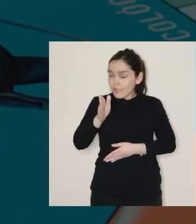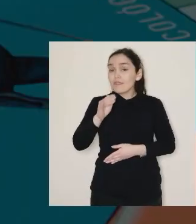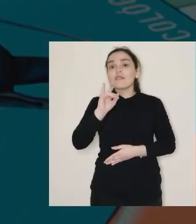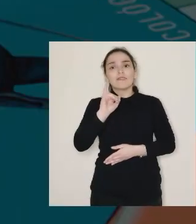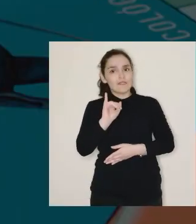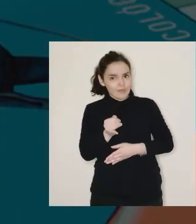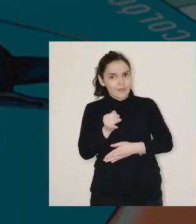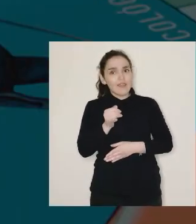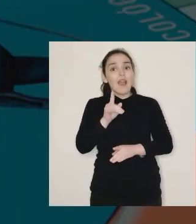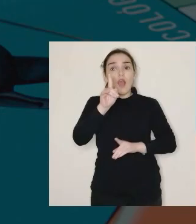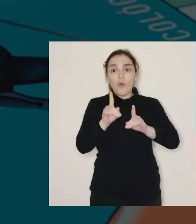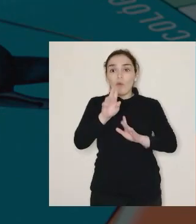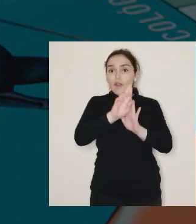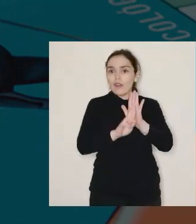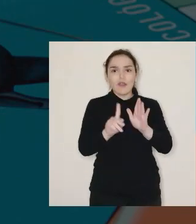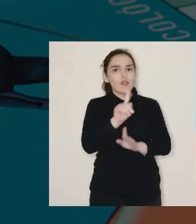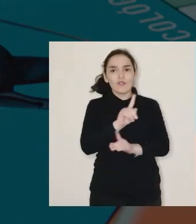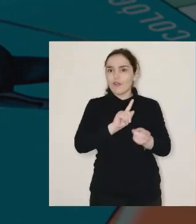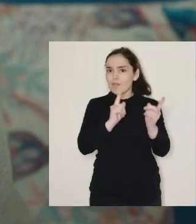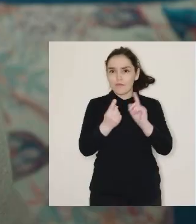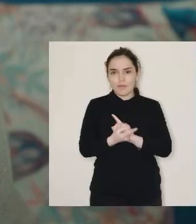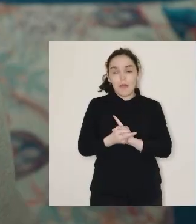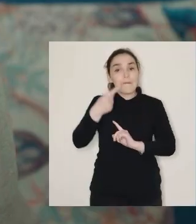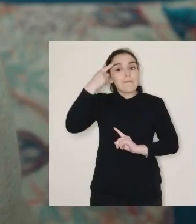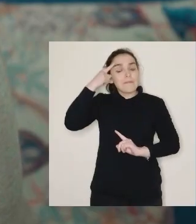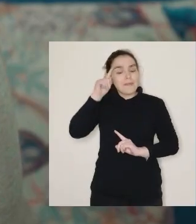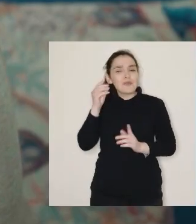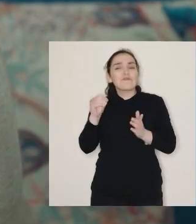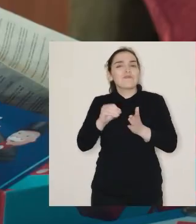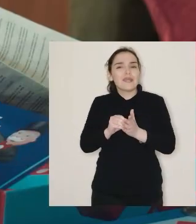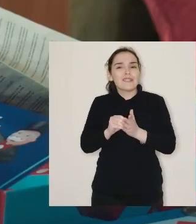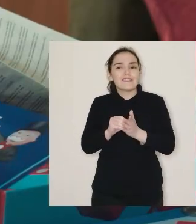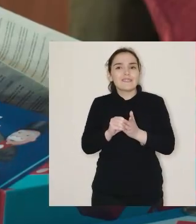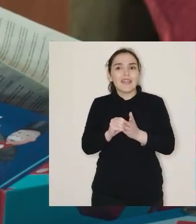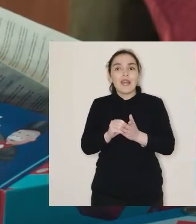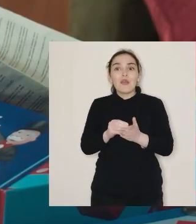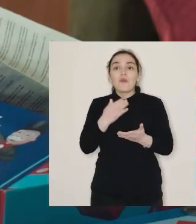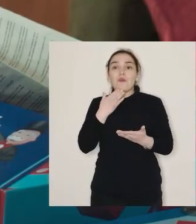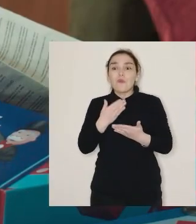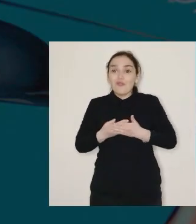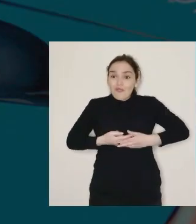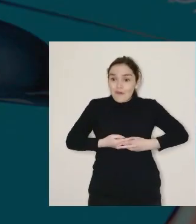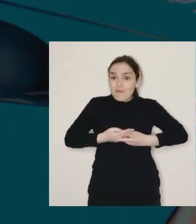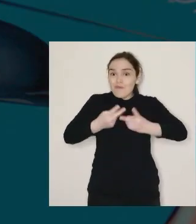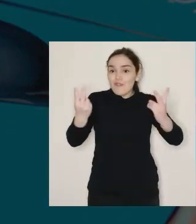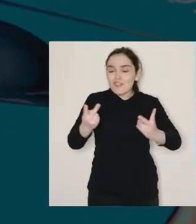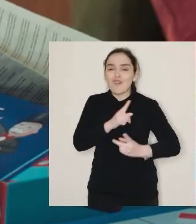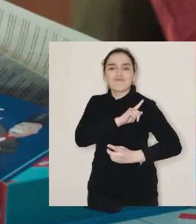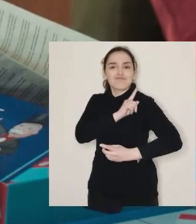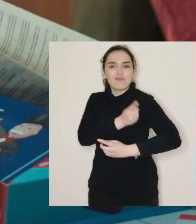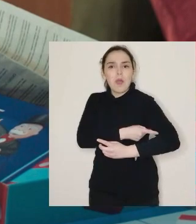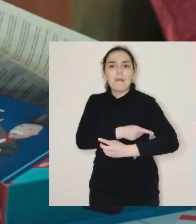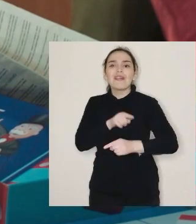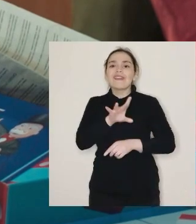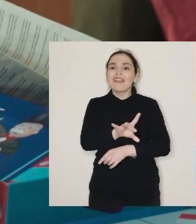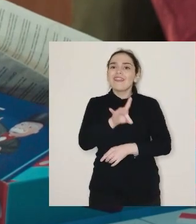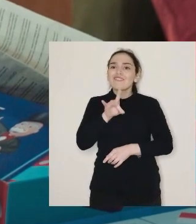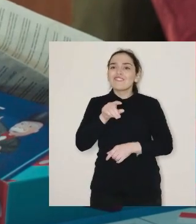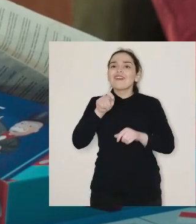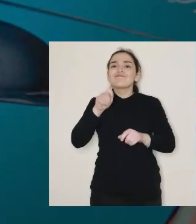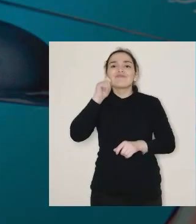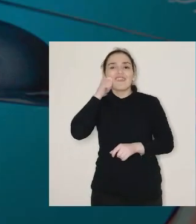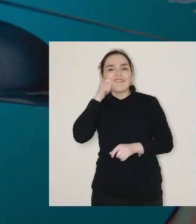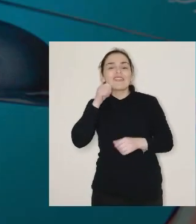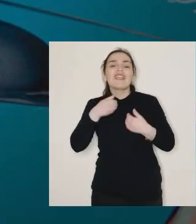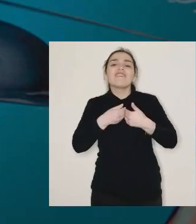ah? Claro que sí. Hay reglas que no cambian. Pero sobre todo, cuando fortalezcamos lo público para que la